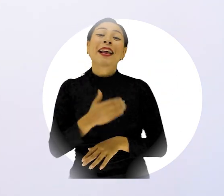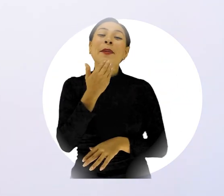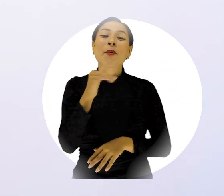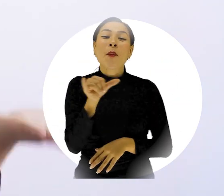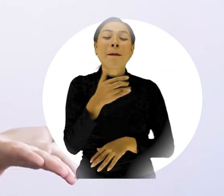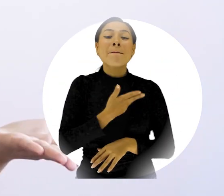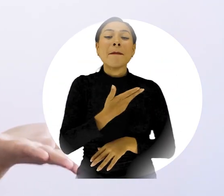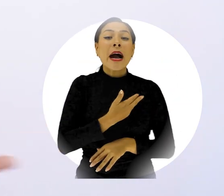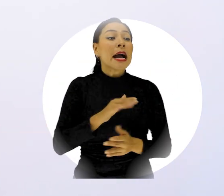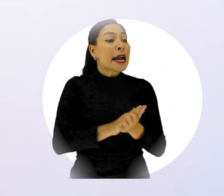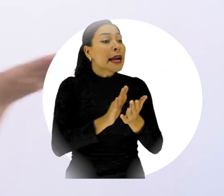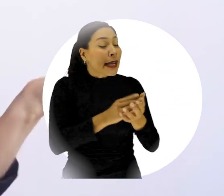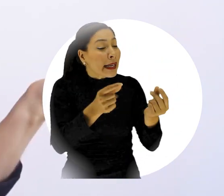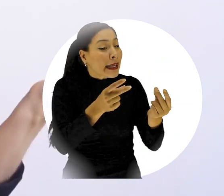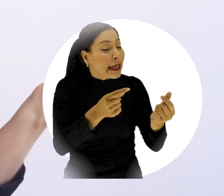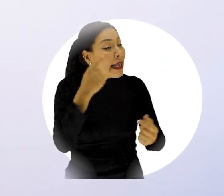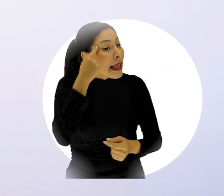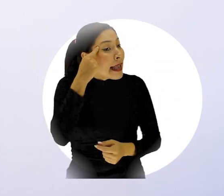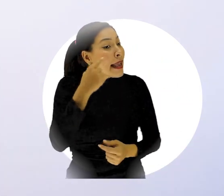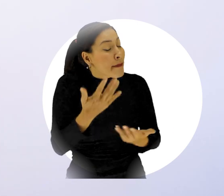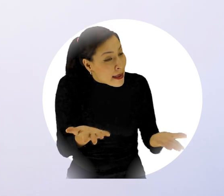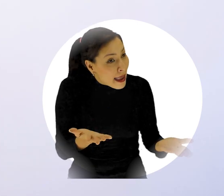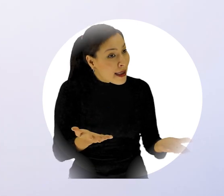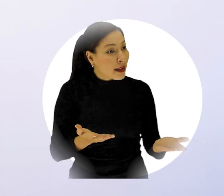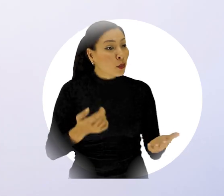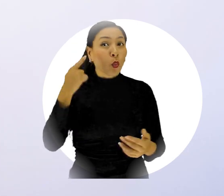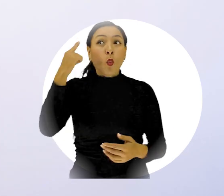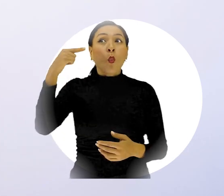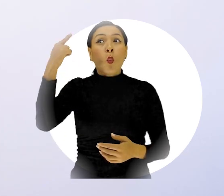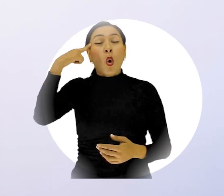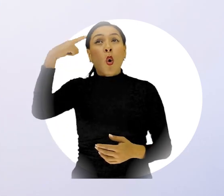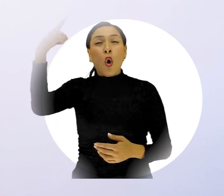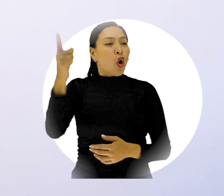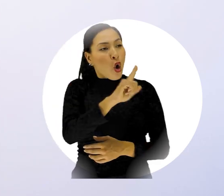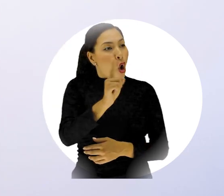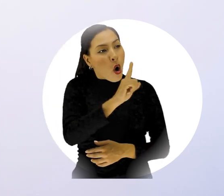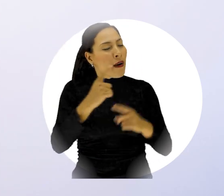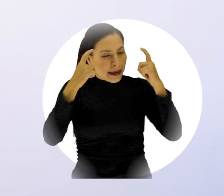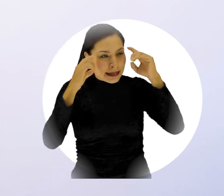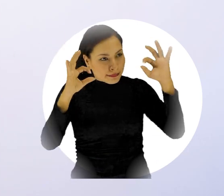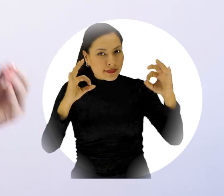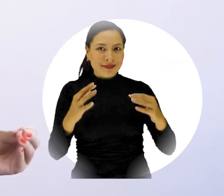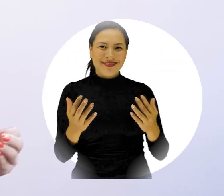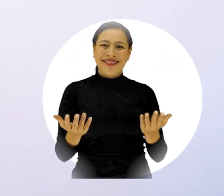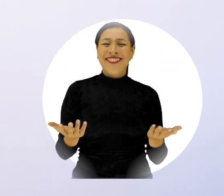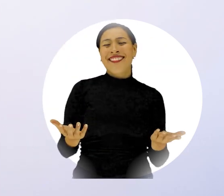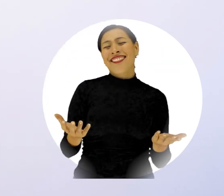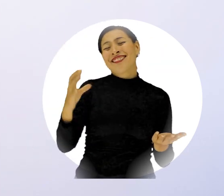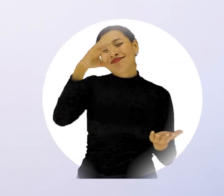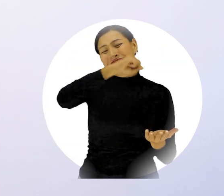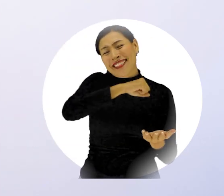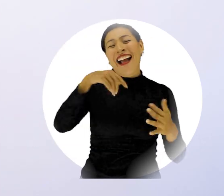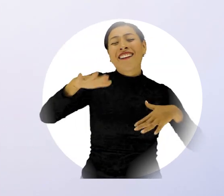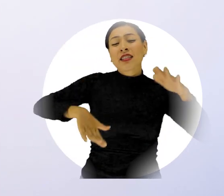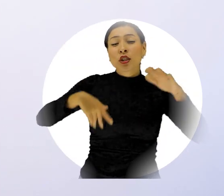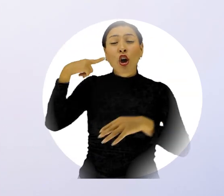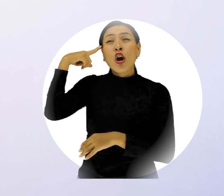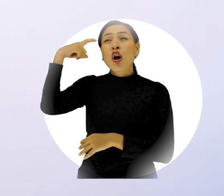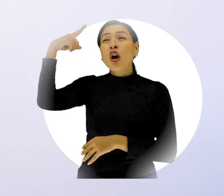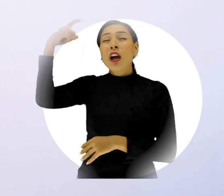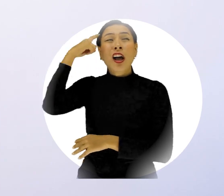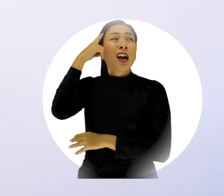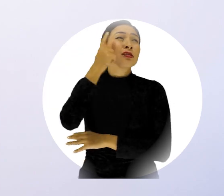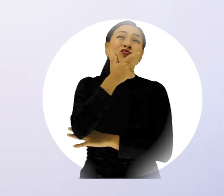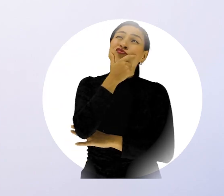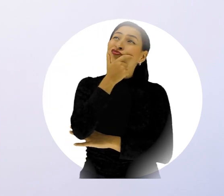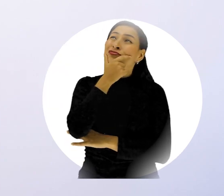aterrice y coloque los pies en la tierra. Aterrice, hermano. Refiriéndose a dejar de soñar en cosas que no existen para aterrizar tu deuda